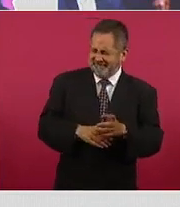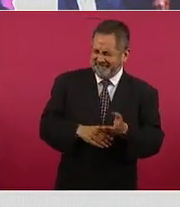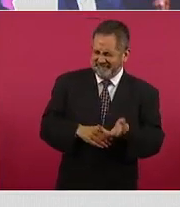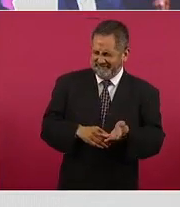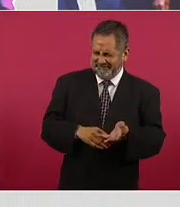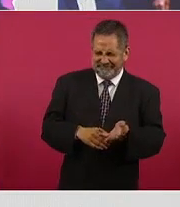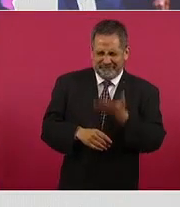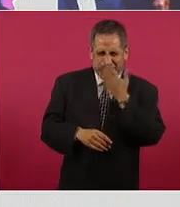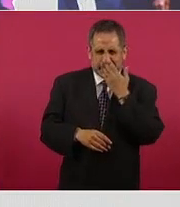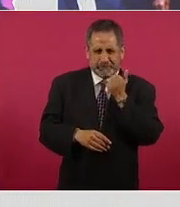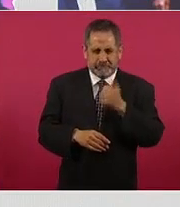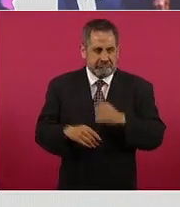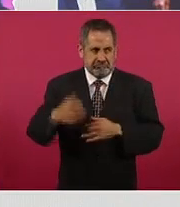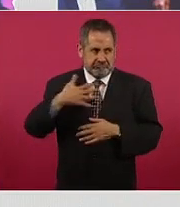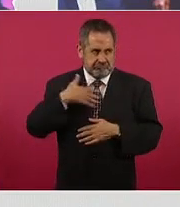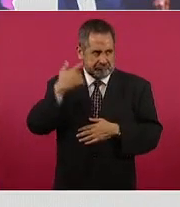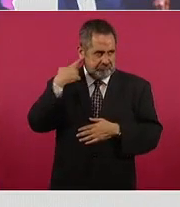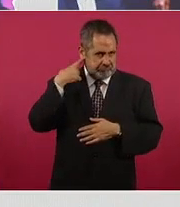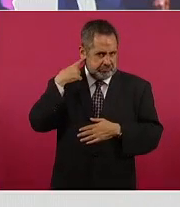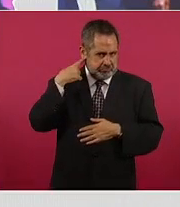no me enteré